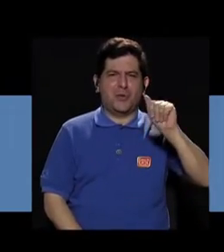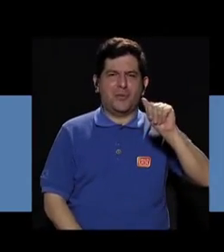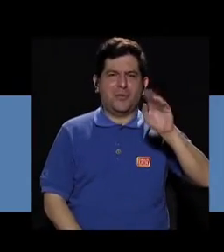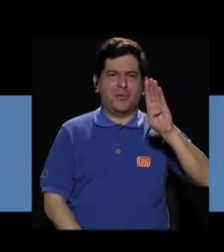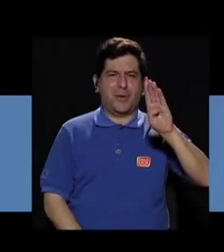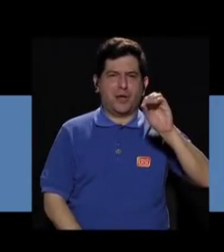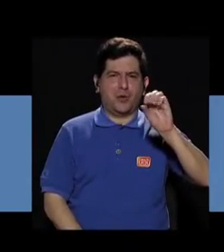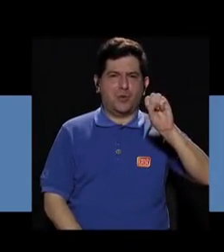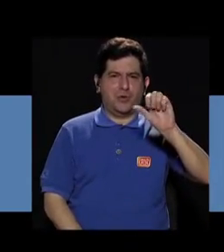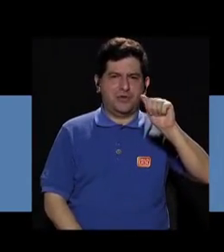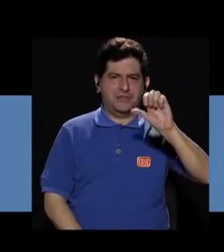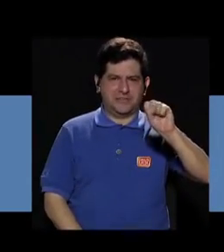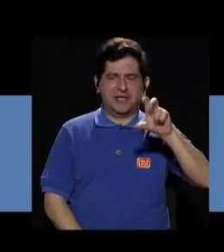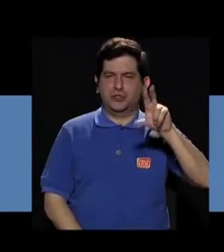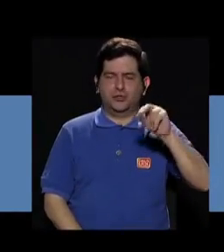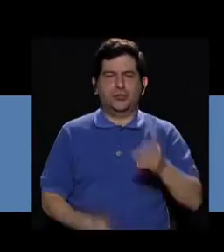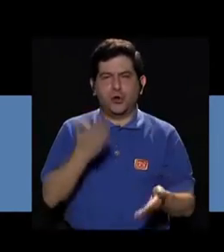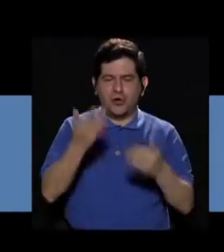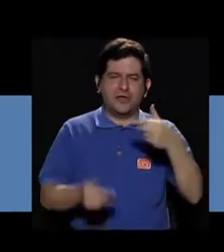Fijo, yo sé que babosas no.